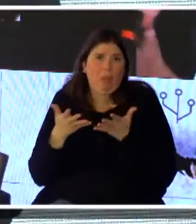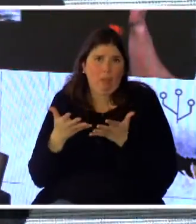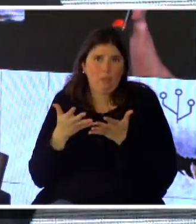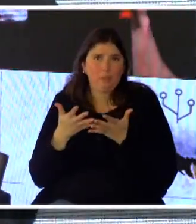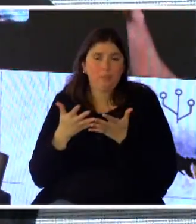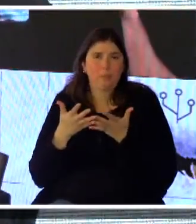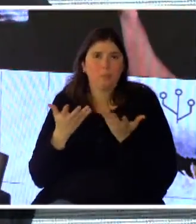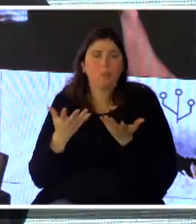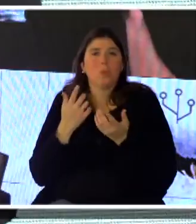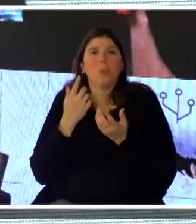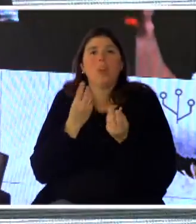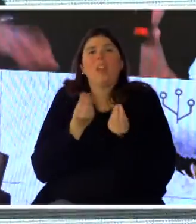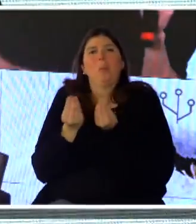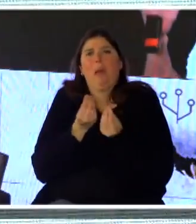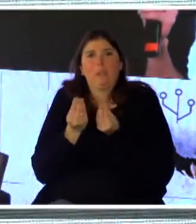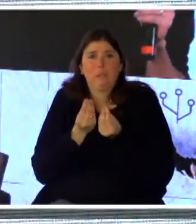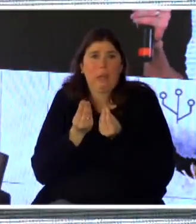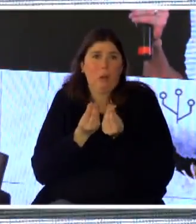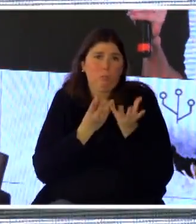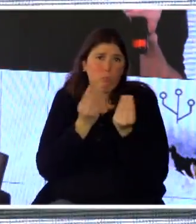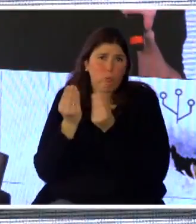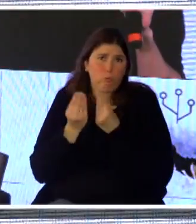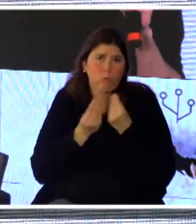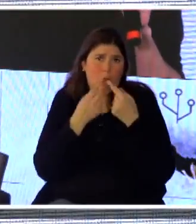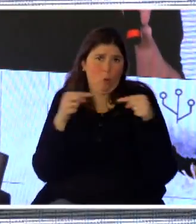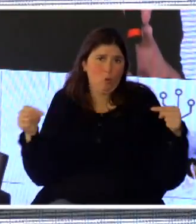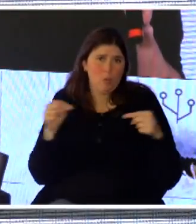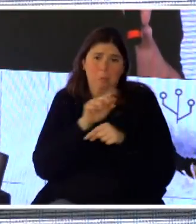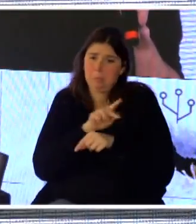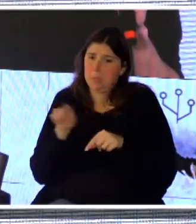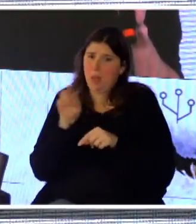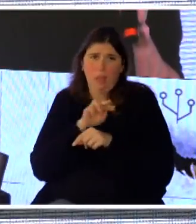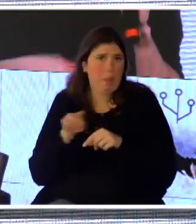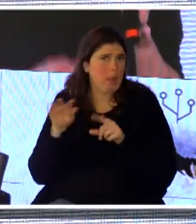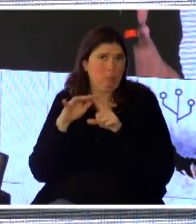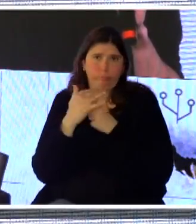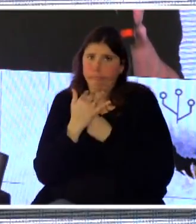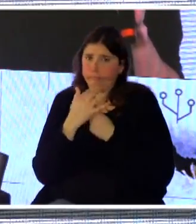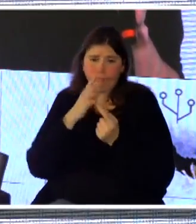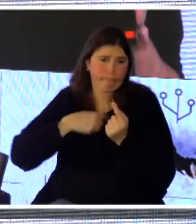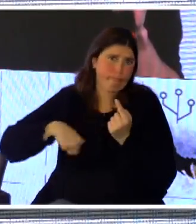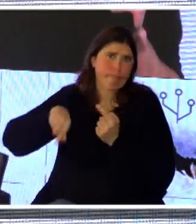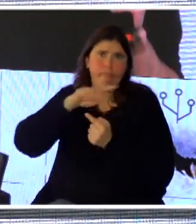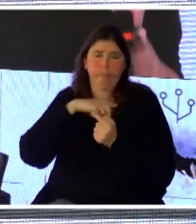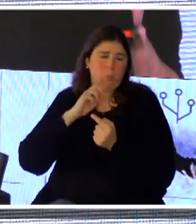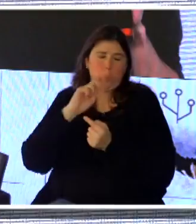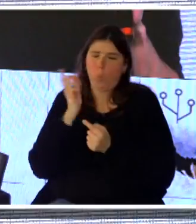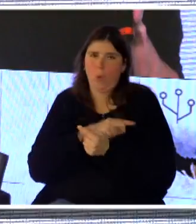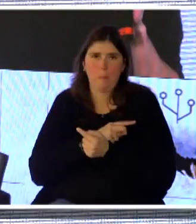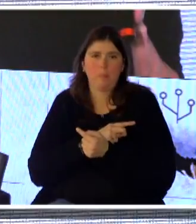que pasan un montón de cosas, permanentemente están pasando a nuestro alrededor en forma muy vertiginosa.